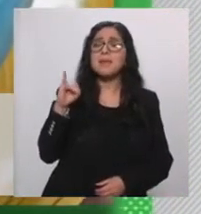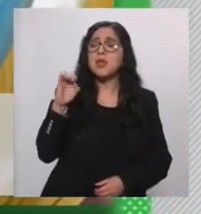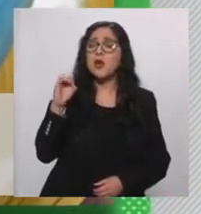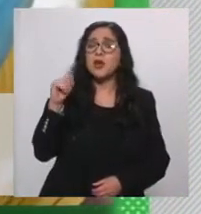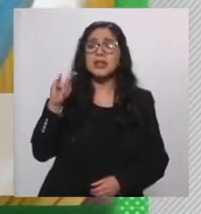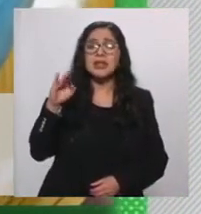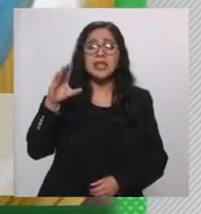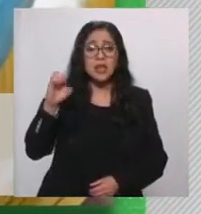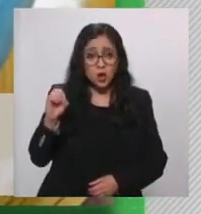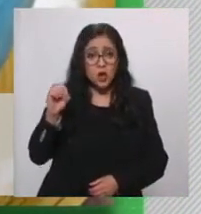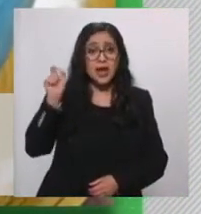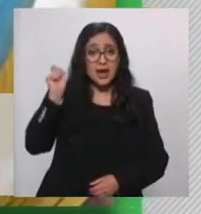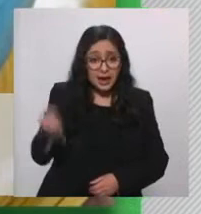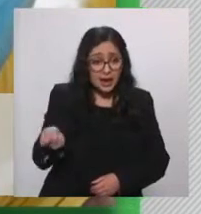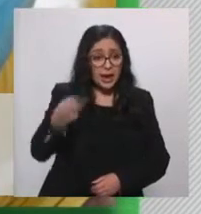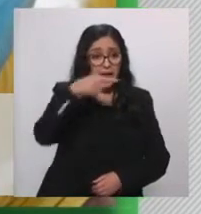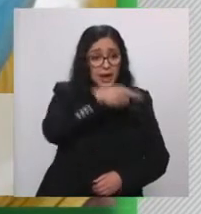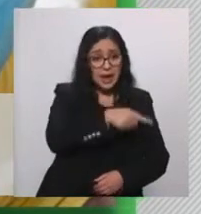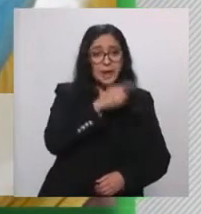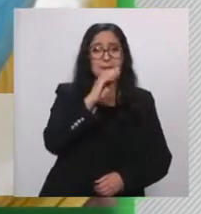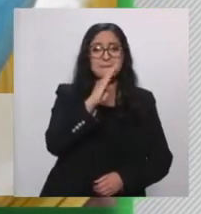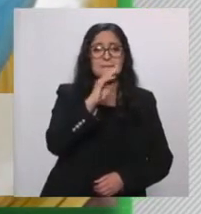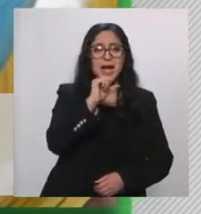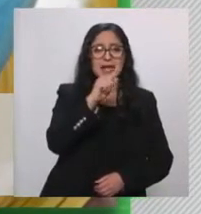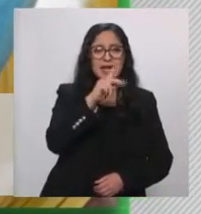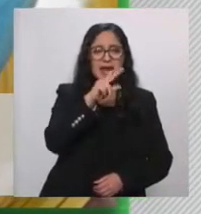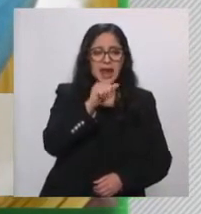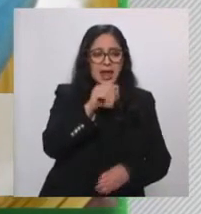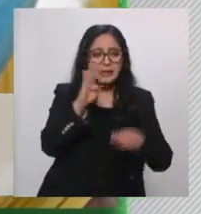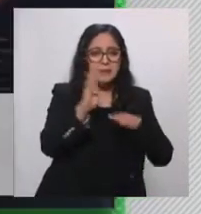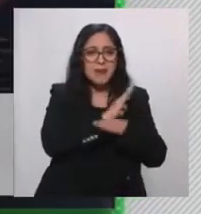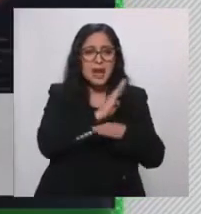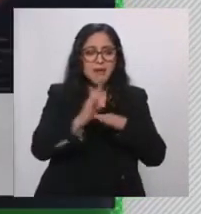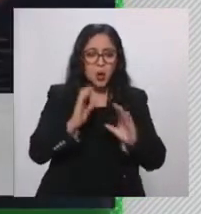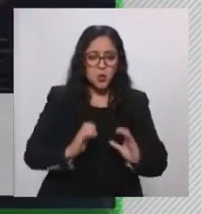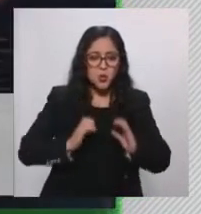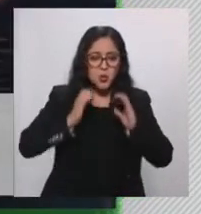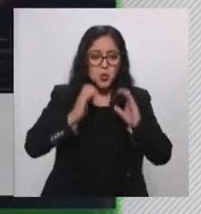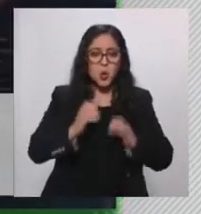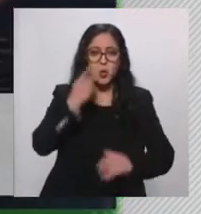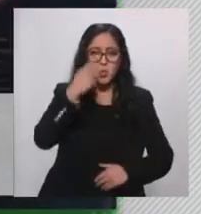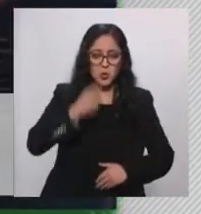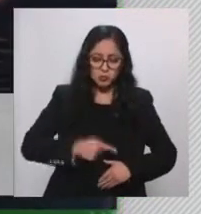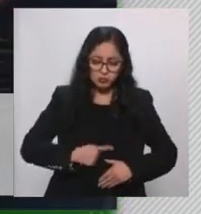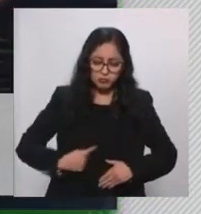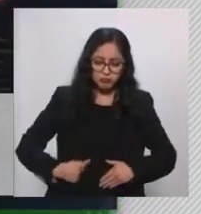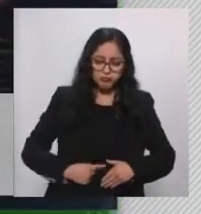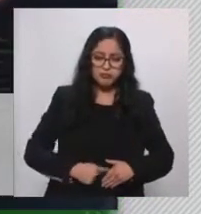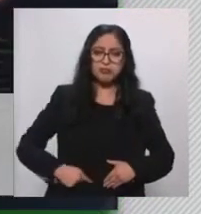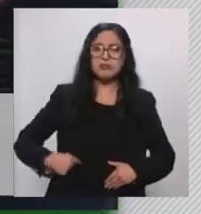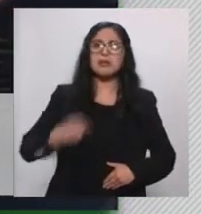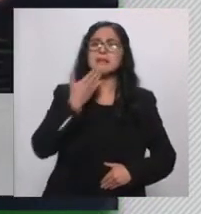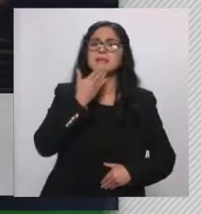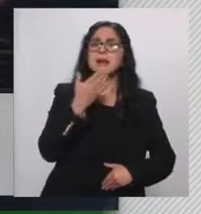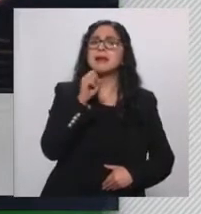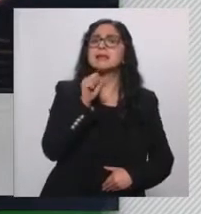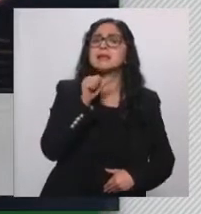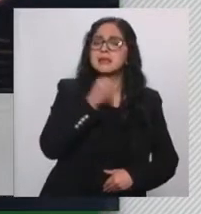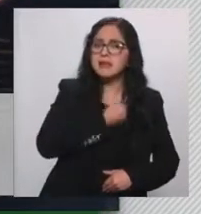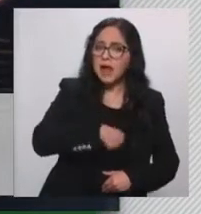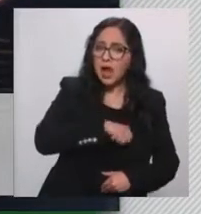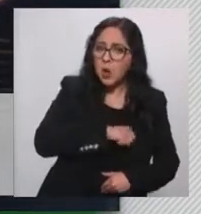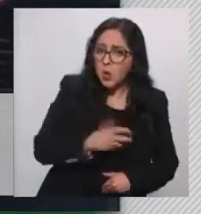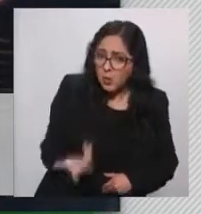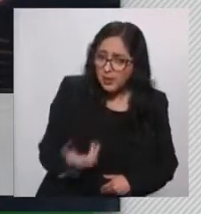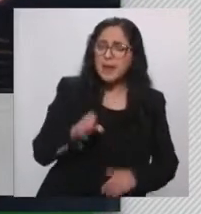nuestras bacterias benéficas que tienen mucha relación con un buen estado de salud. Entonces, alimentan a las bacterias y esto provoca de repente,